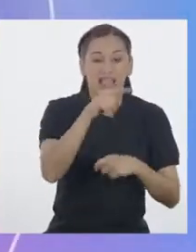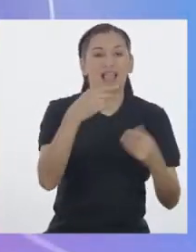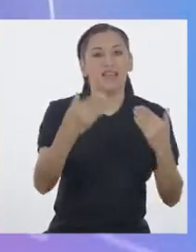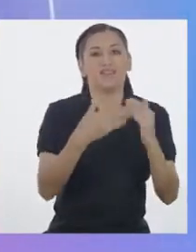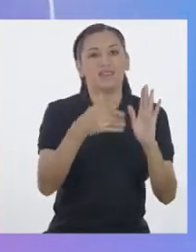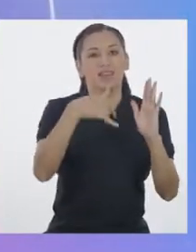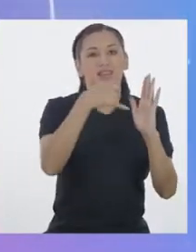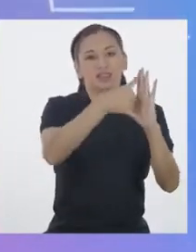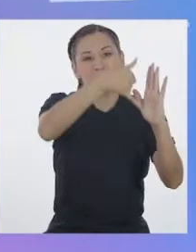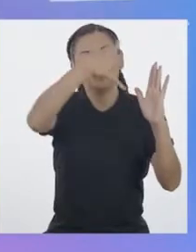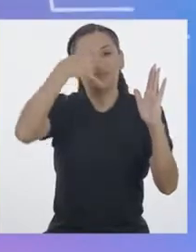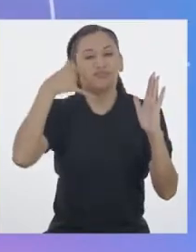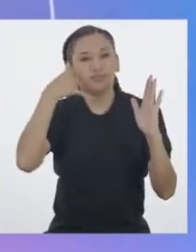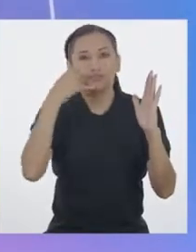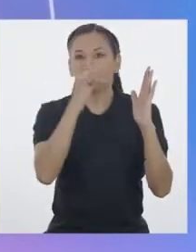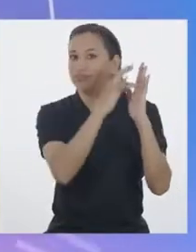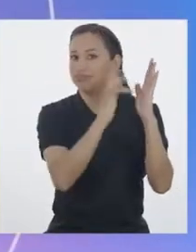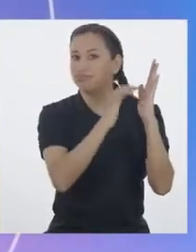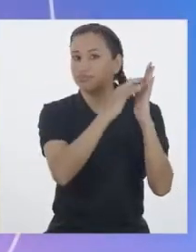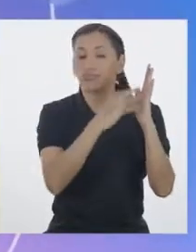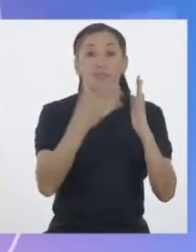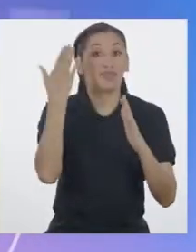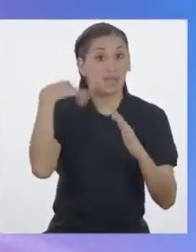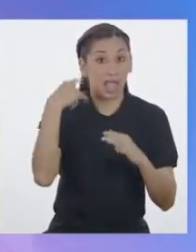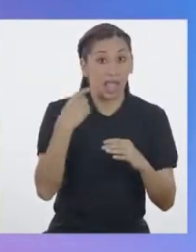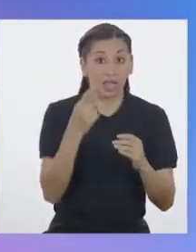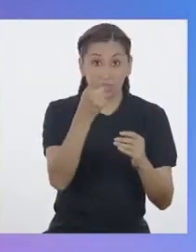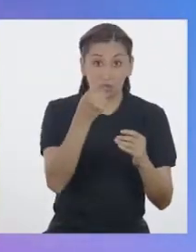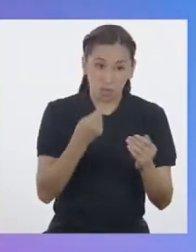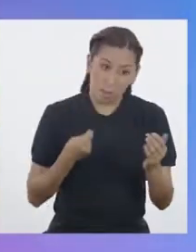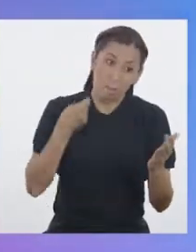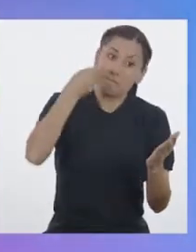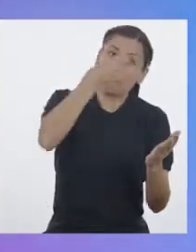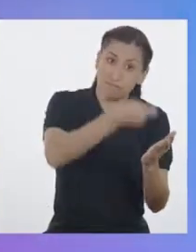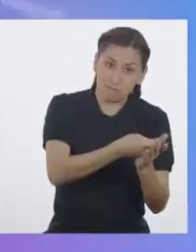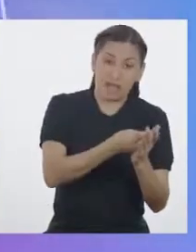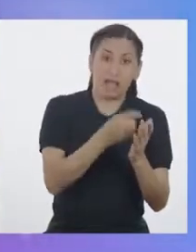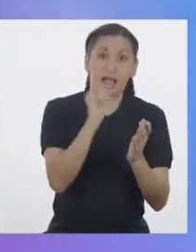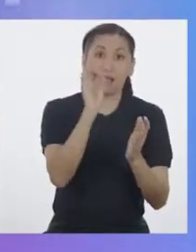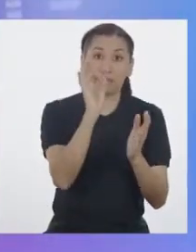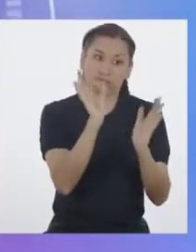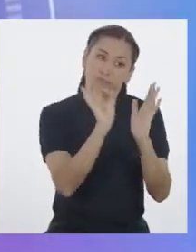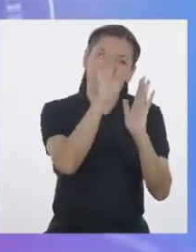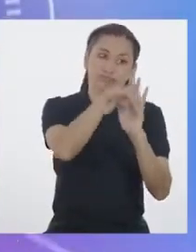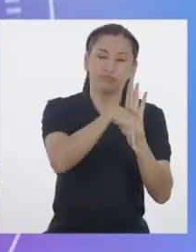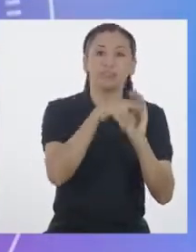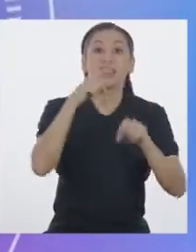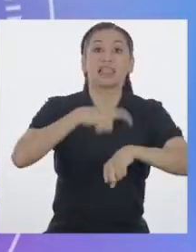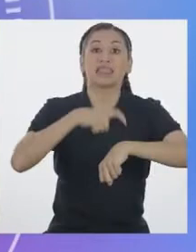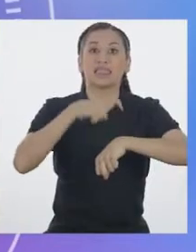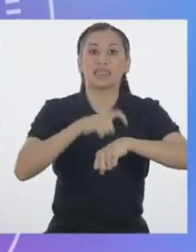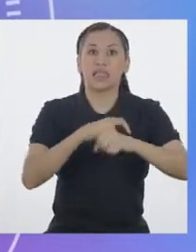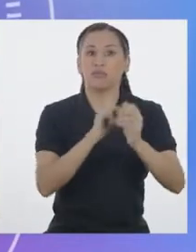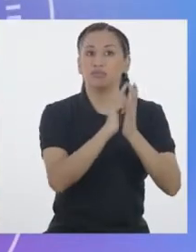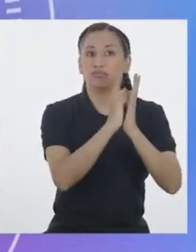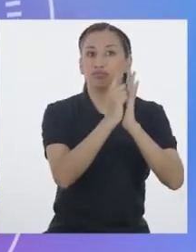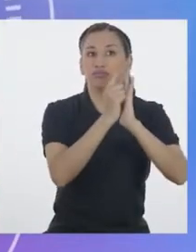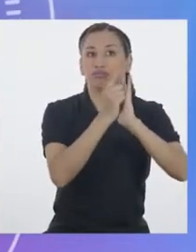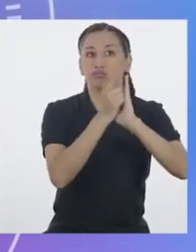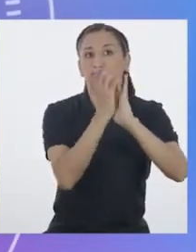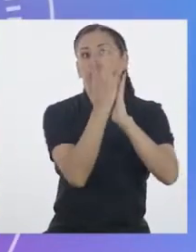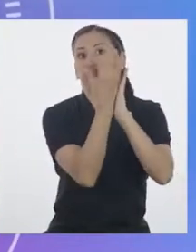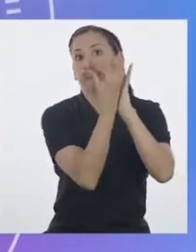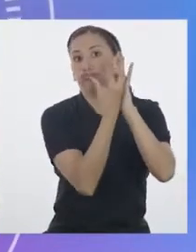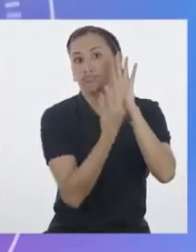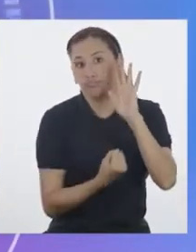había un teléfono público Antes, las llamadas costaban Según el tiempo que duraban Entonces,